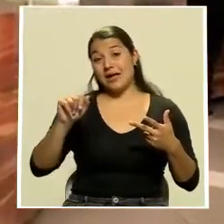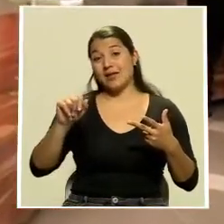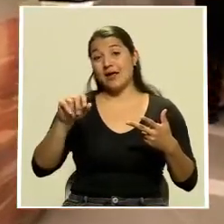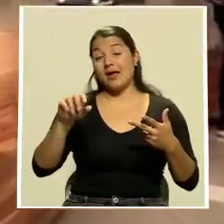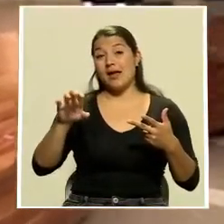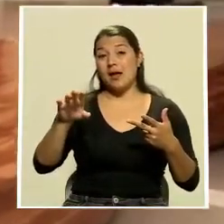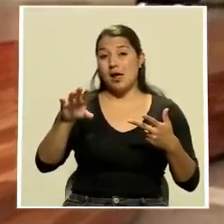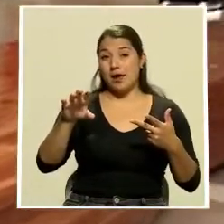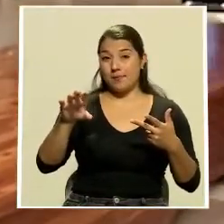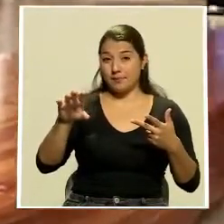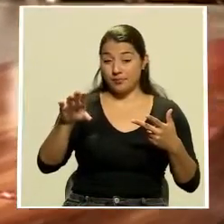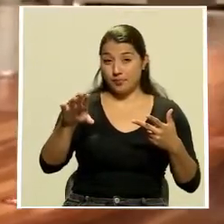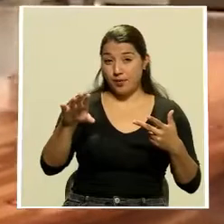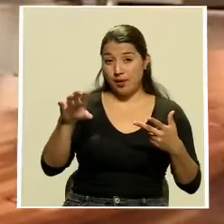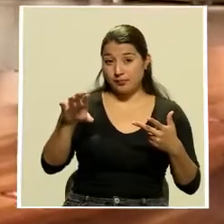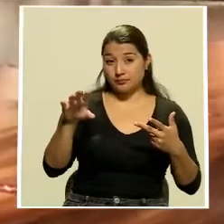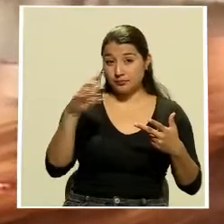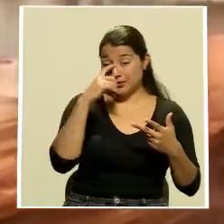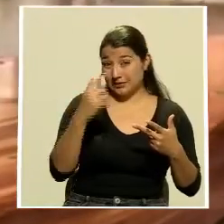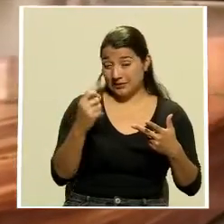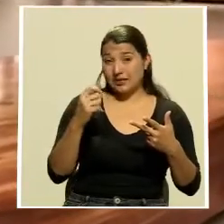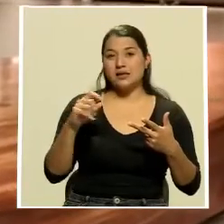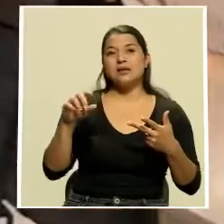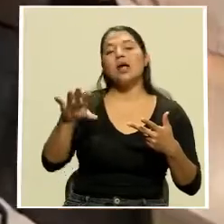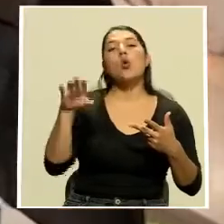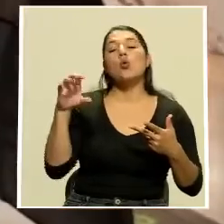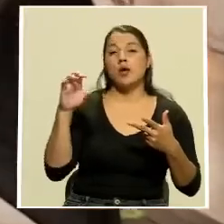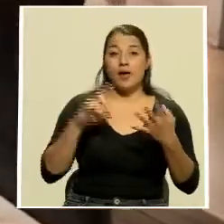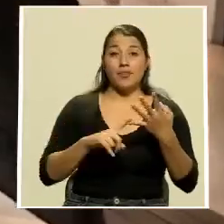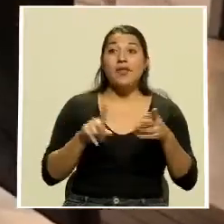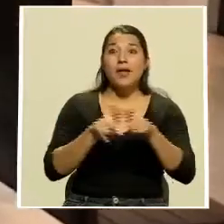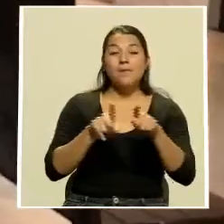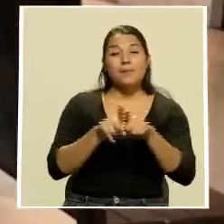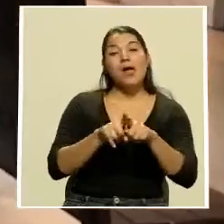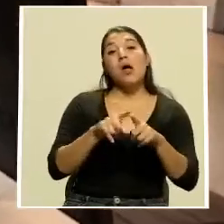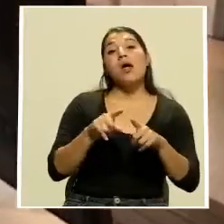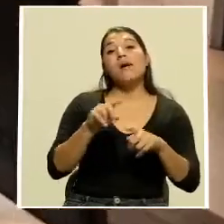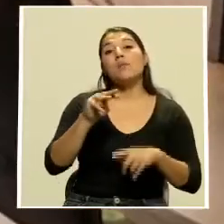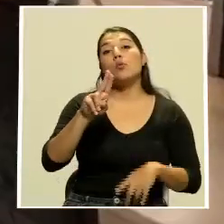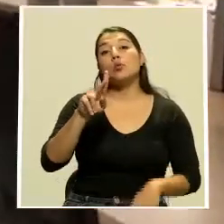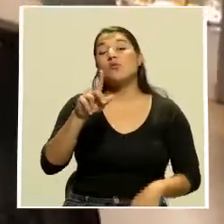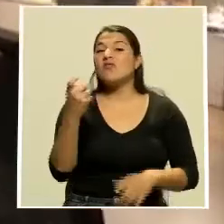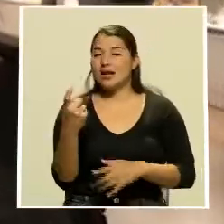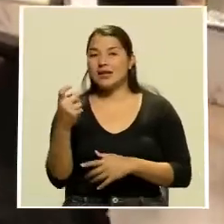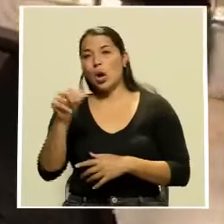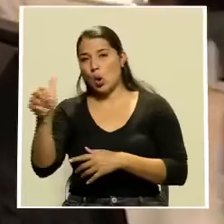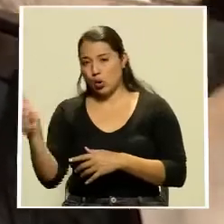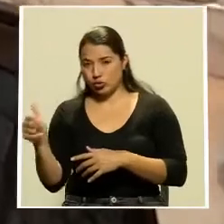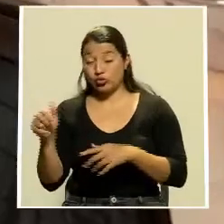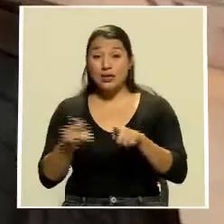Centro Comercial La Rivera, Terrazas, Lindora y Multiplaza de Escazú. Además, el Paseo de las Flores,